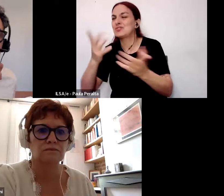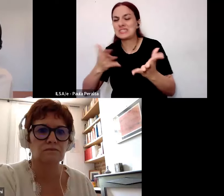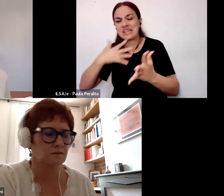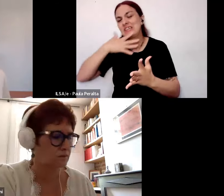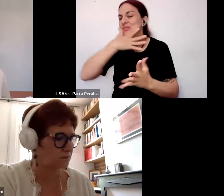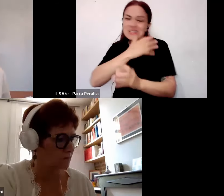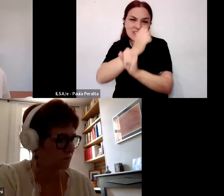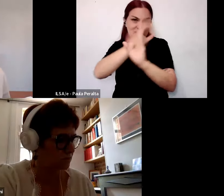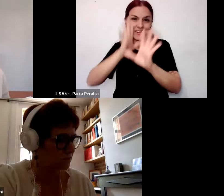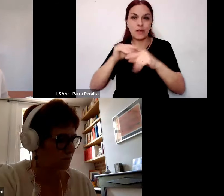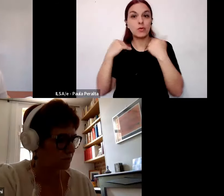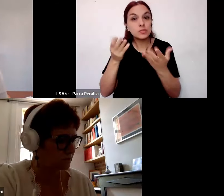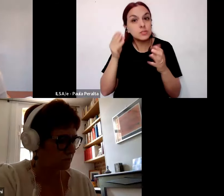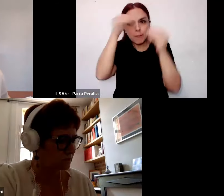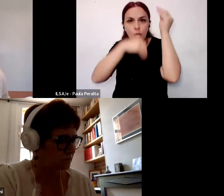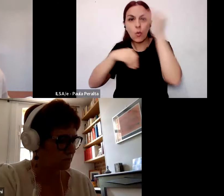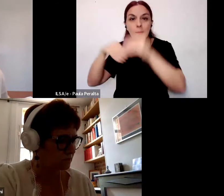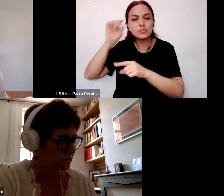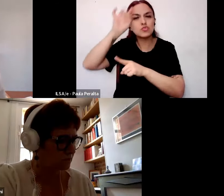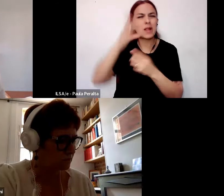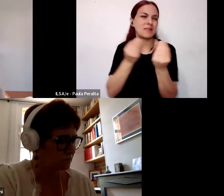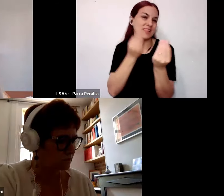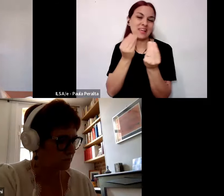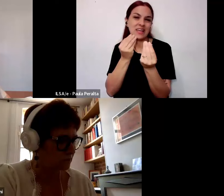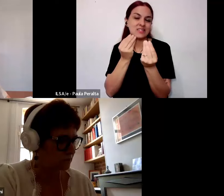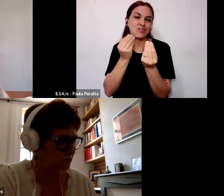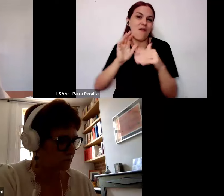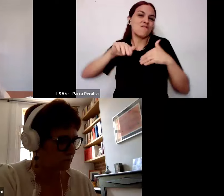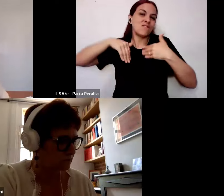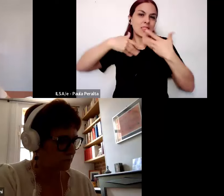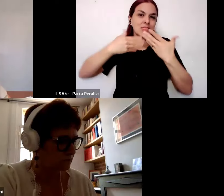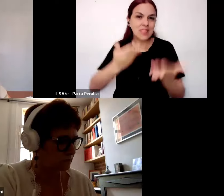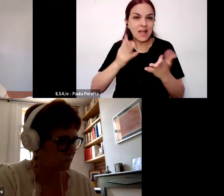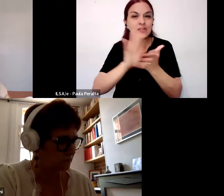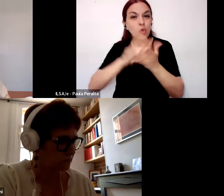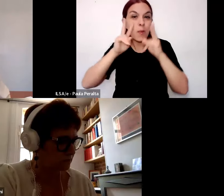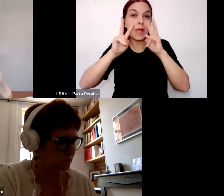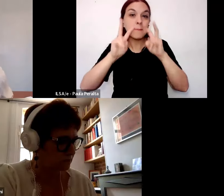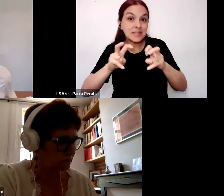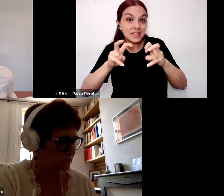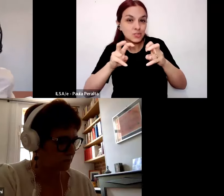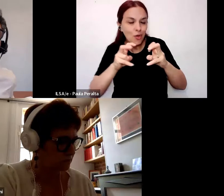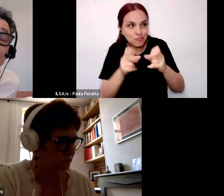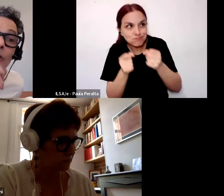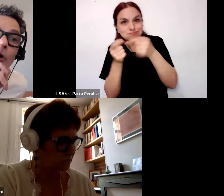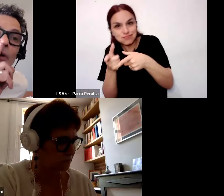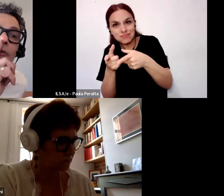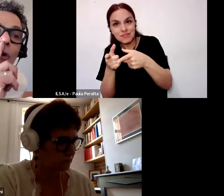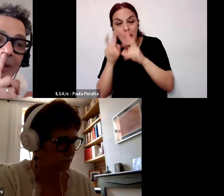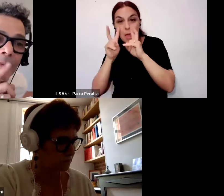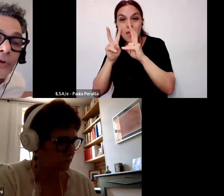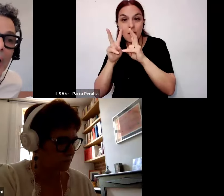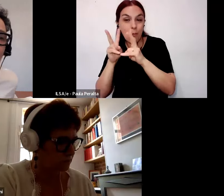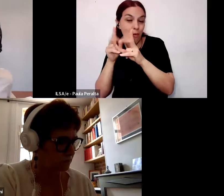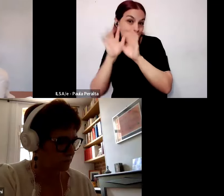solamente la preocupación estriba en ver cómo podemos llevar las ventajas de la investigación al campo de la formación sino también cómo